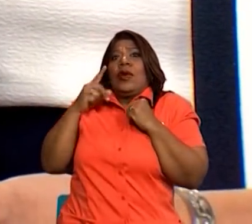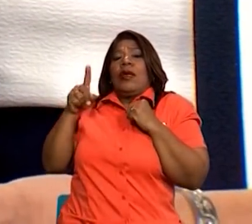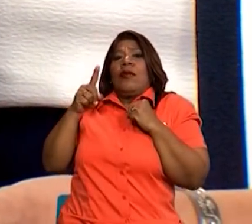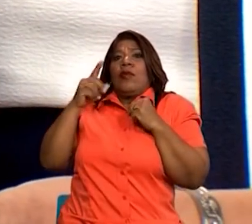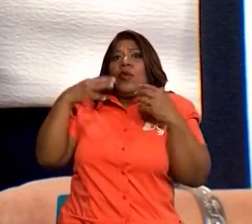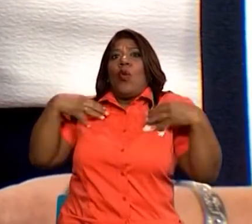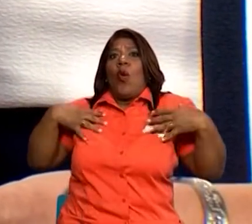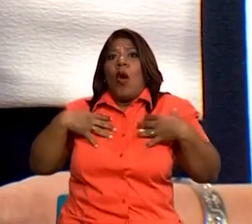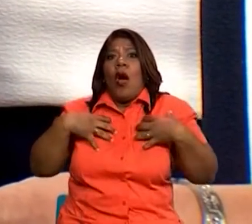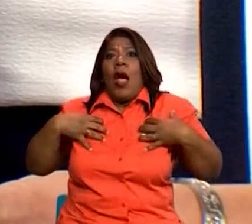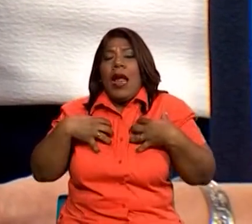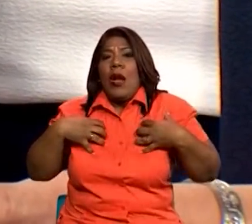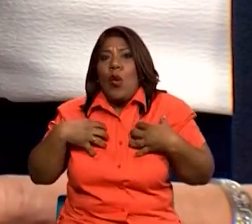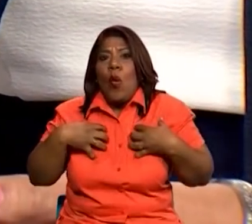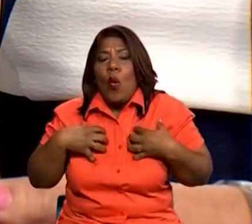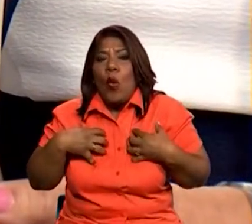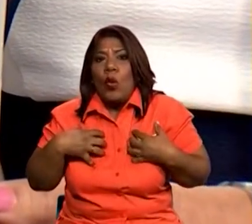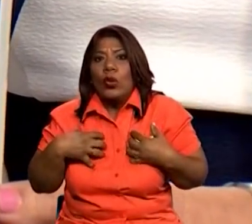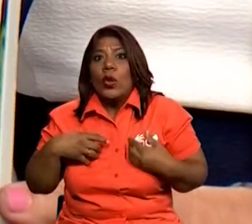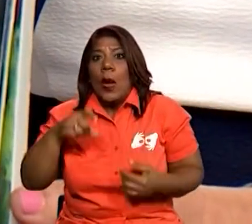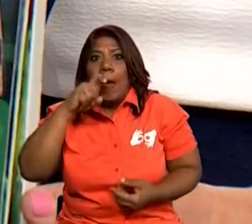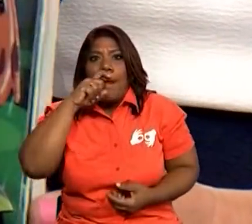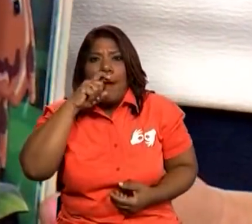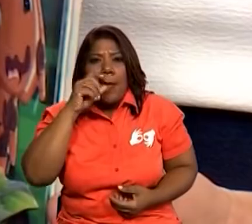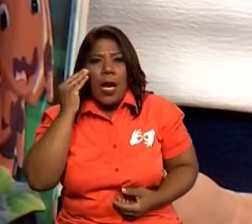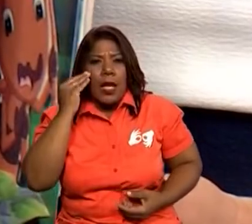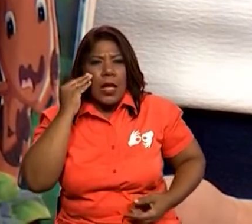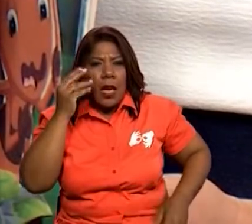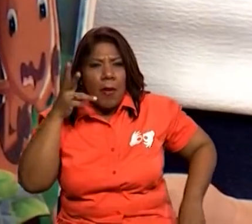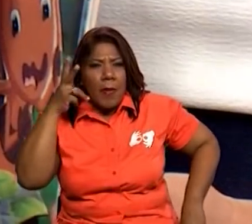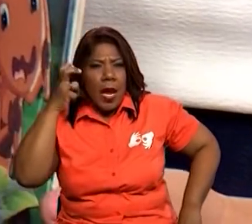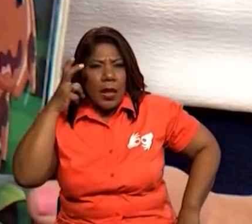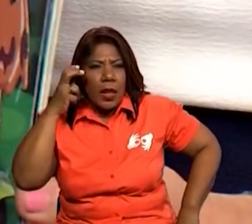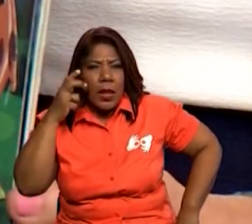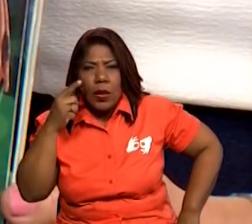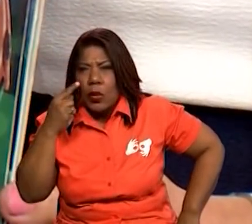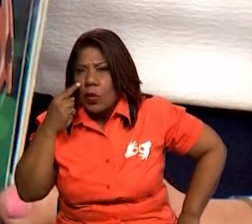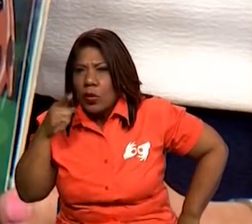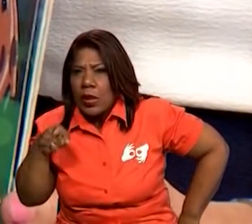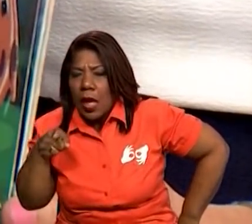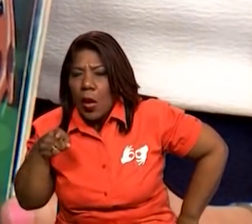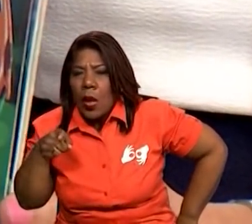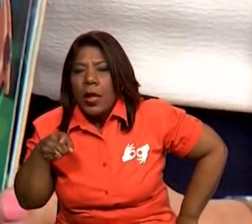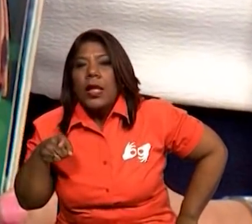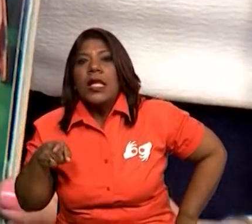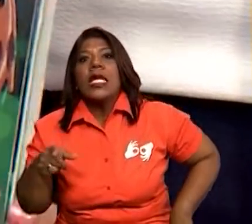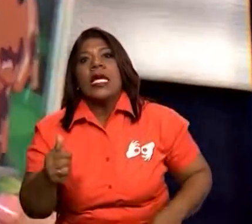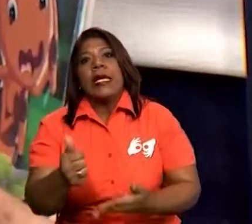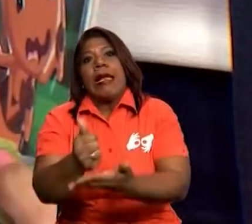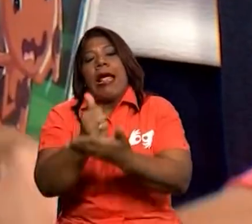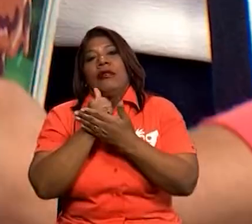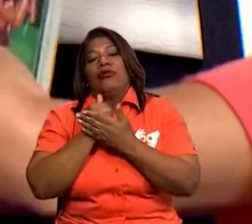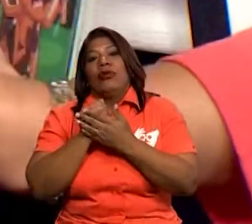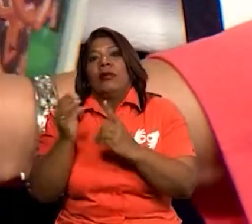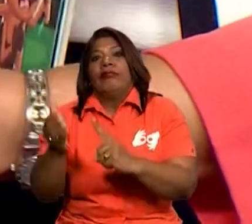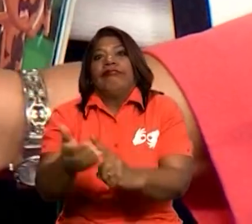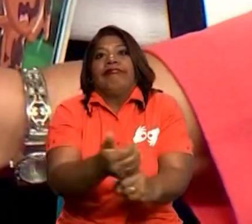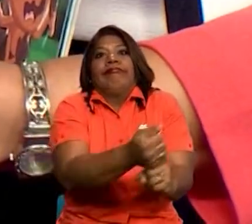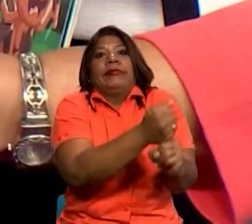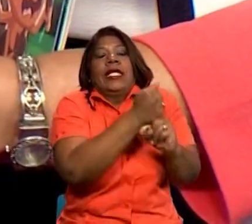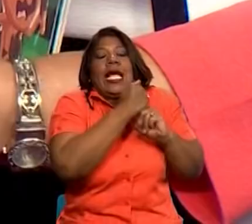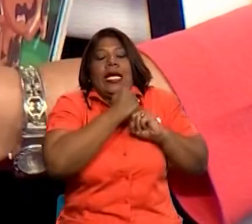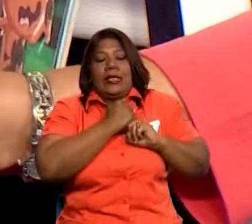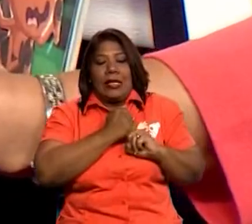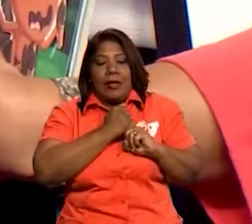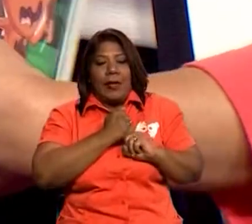Pero por alguna razón, sus padres estaban cerca y lograron ayudarla. Llegando a casa, sus padres